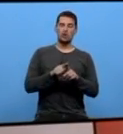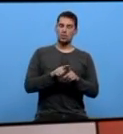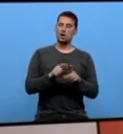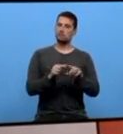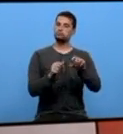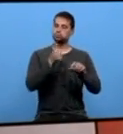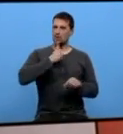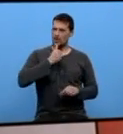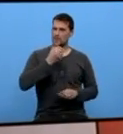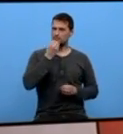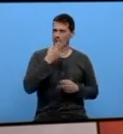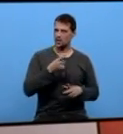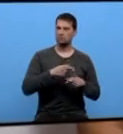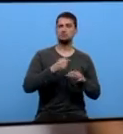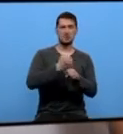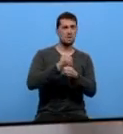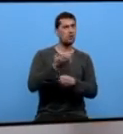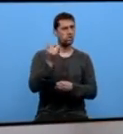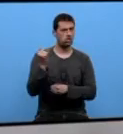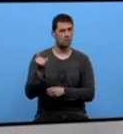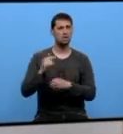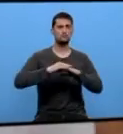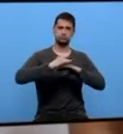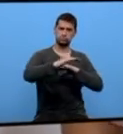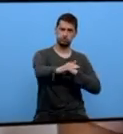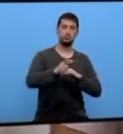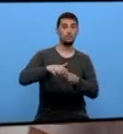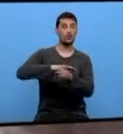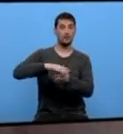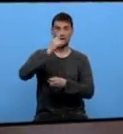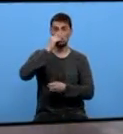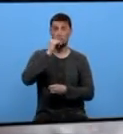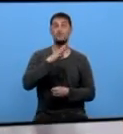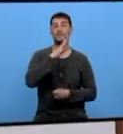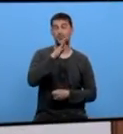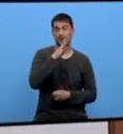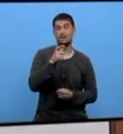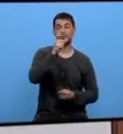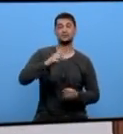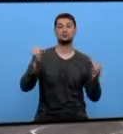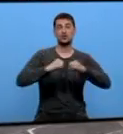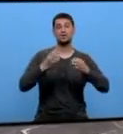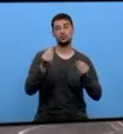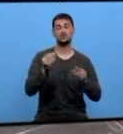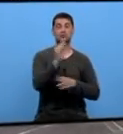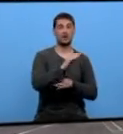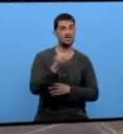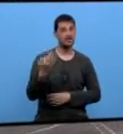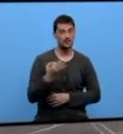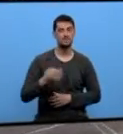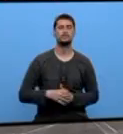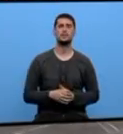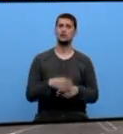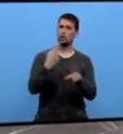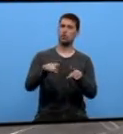crise e con mellores posibilidades de futuro laboral na nosa provincia que conta cun alto índice de avillantamento. Unha cosa moi importante